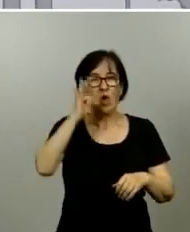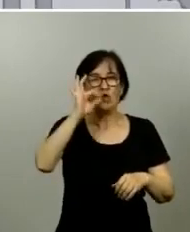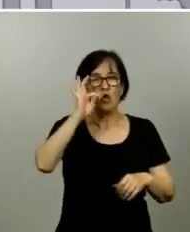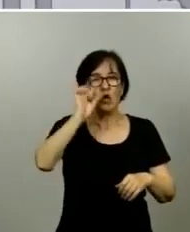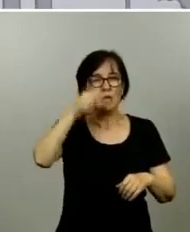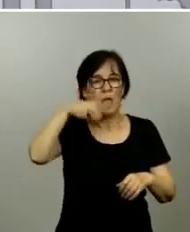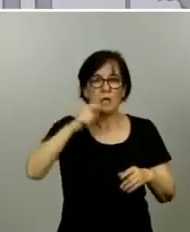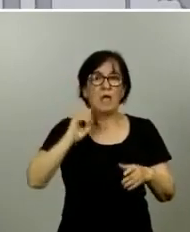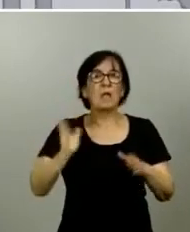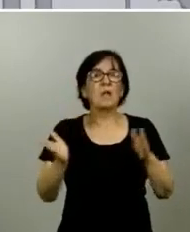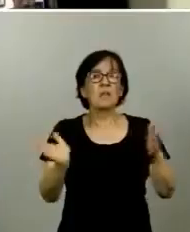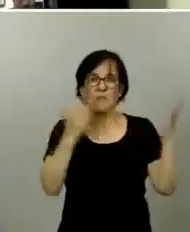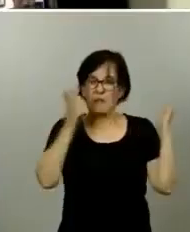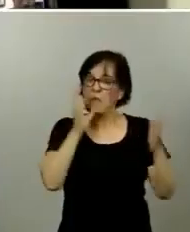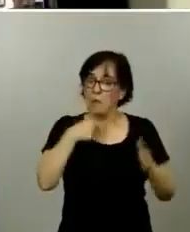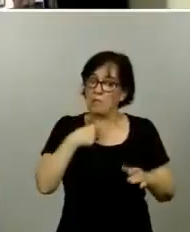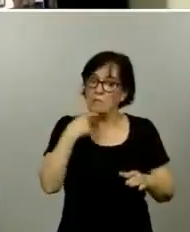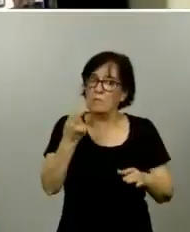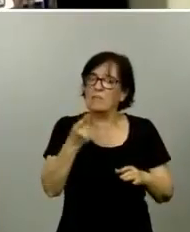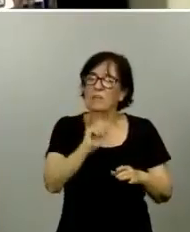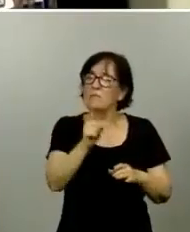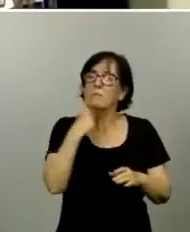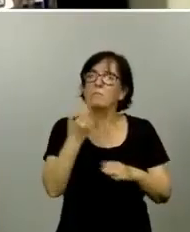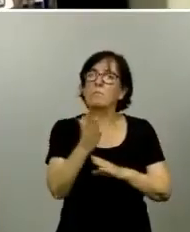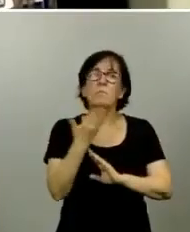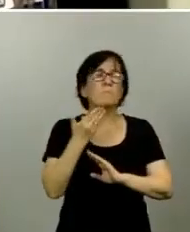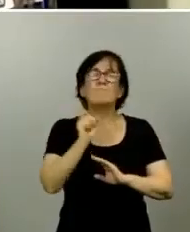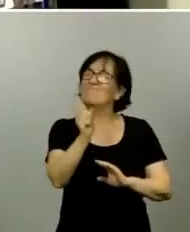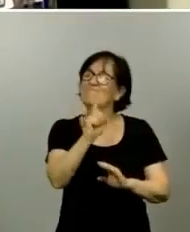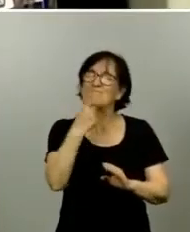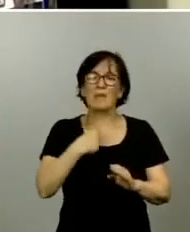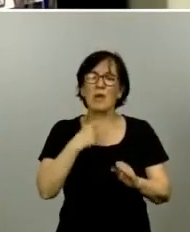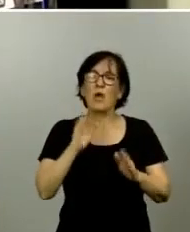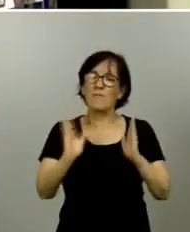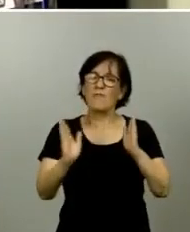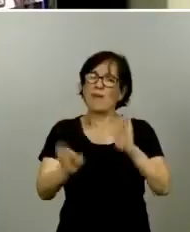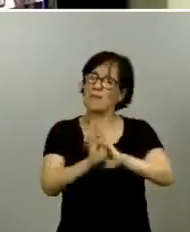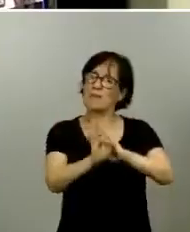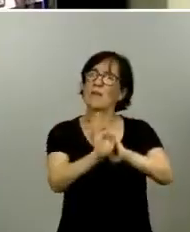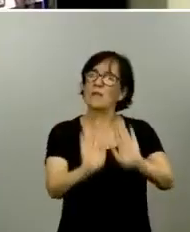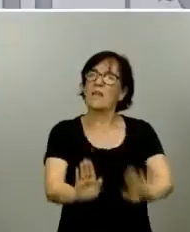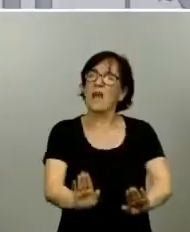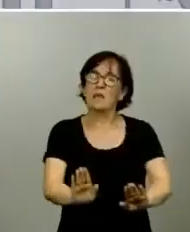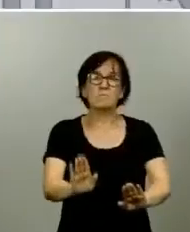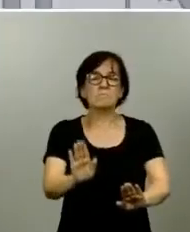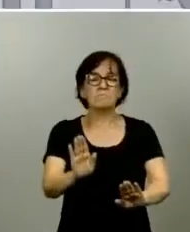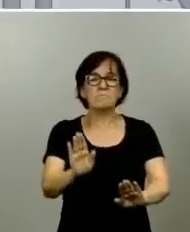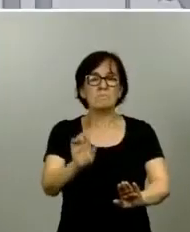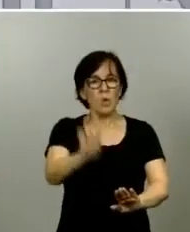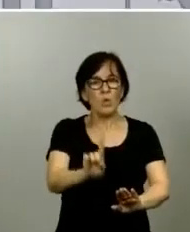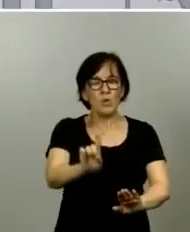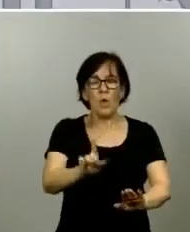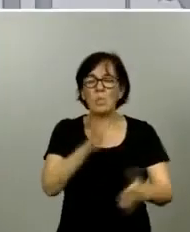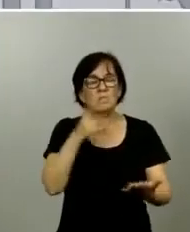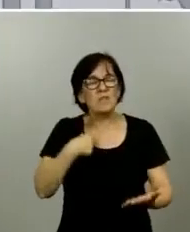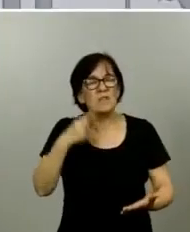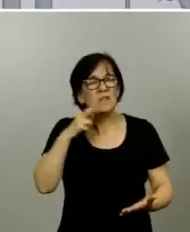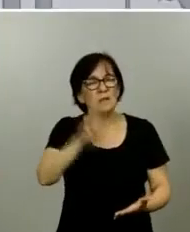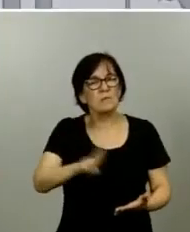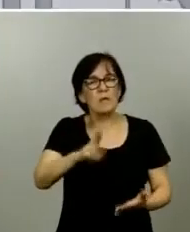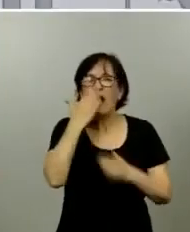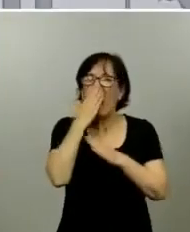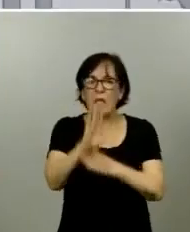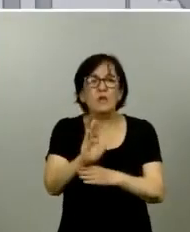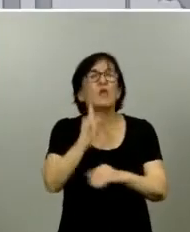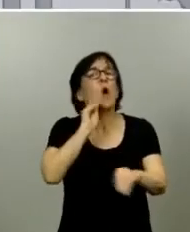Hubo una petición de que este municipio permaneciera en fase 1, atendimos también y por tanto, yo insisto, una actitud muy prudente de